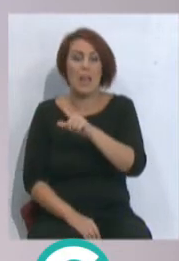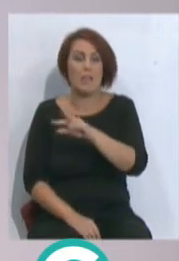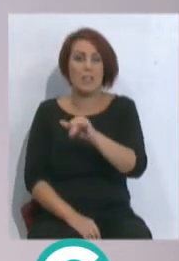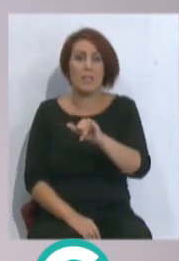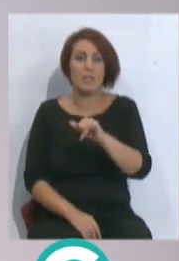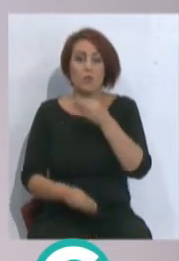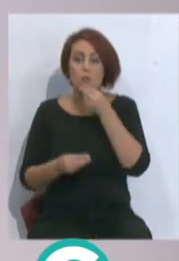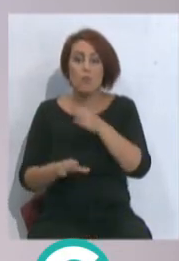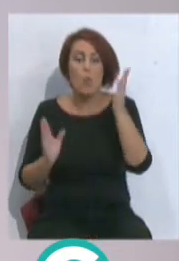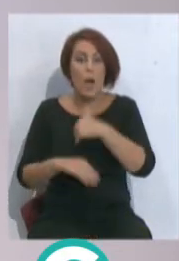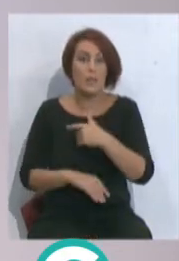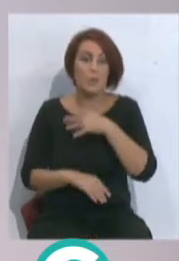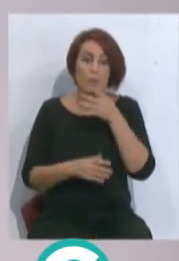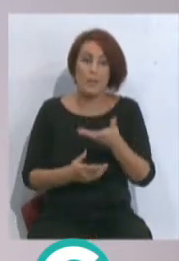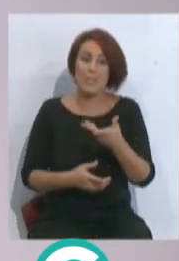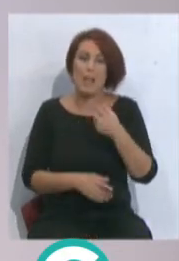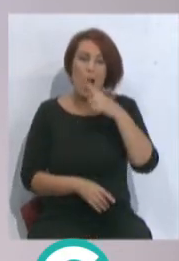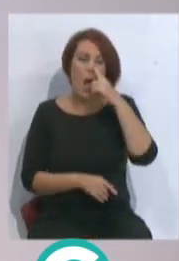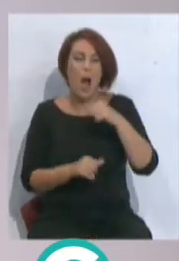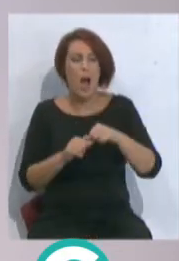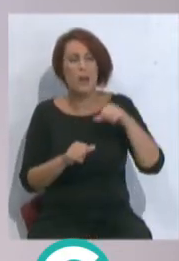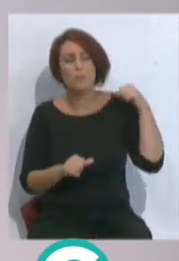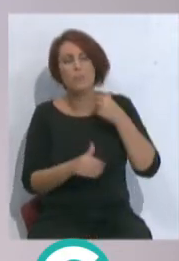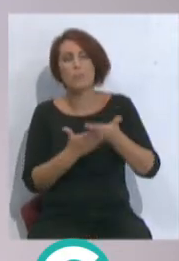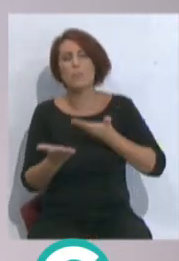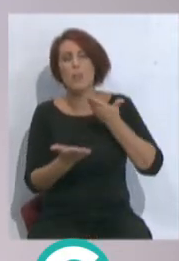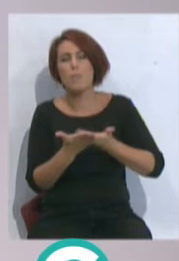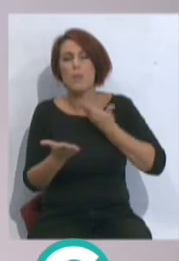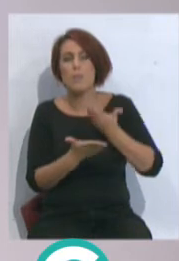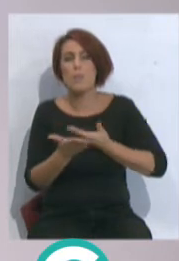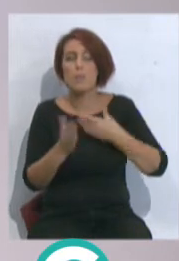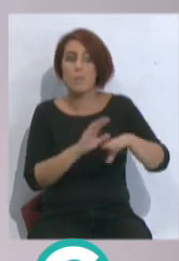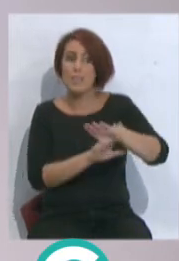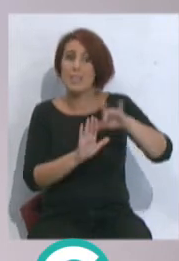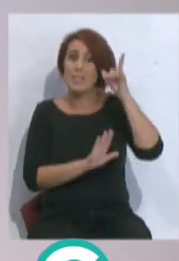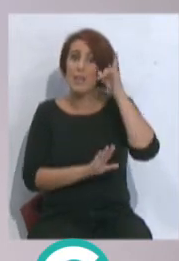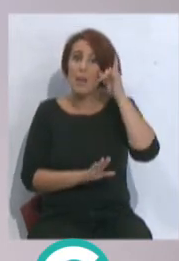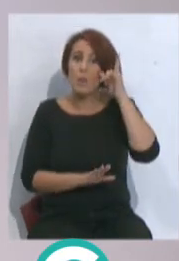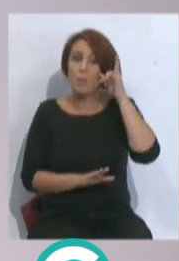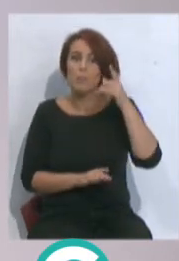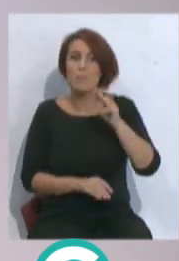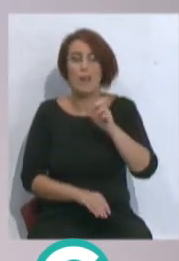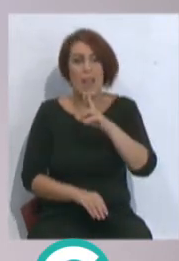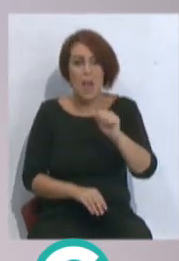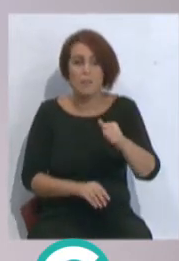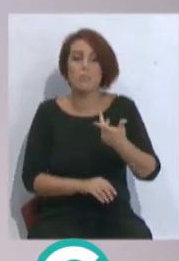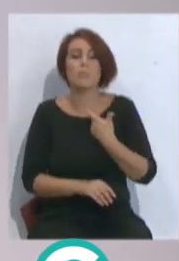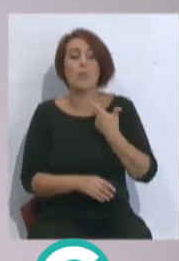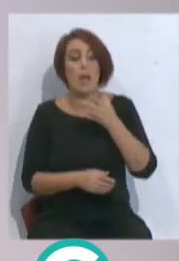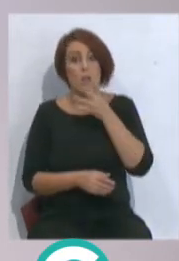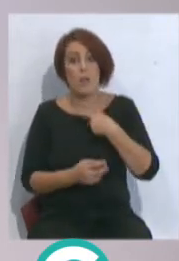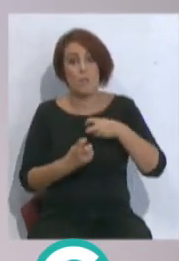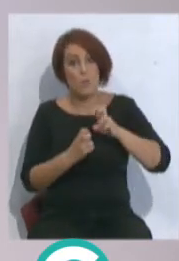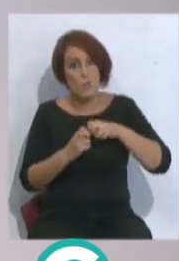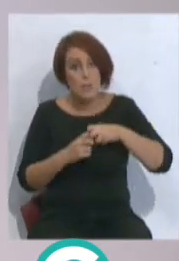sustituto. Y a día de hoy, que llevamos ya un montón de años pidiendo y reclamando un extremo izquierdo, ha pasado por ahí Perea. Perea está con el tema de la rodilla.